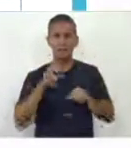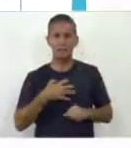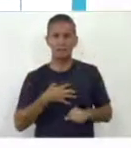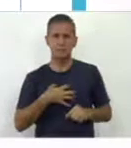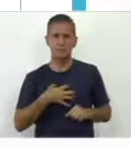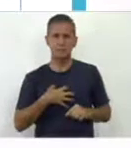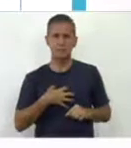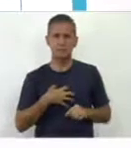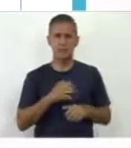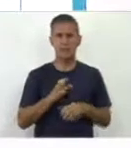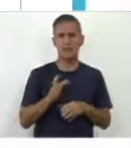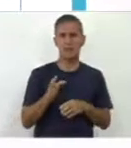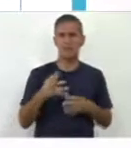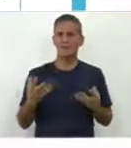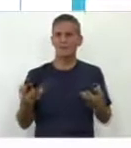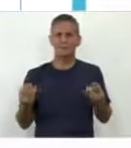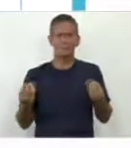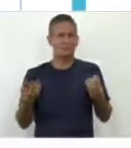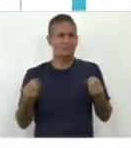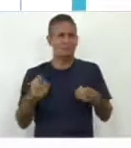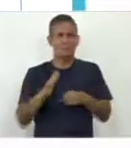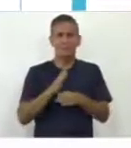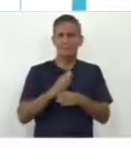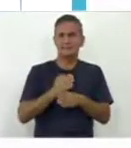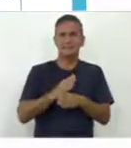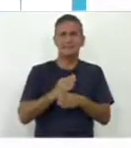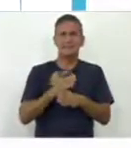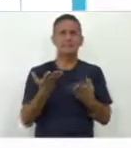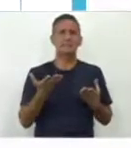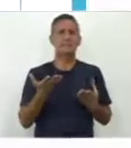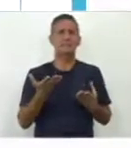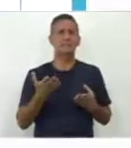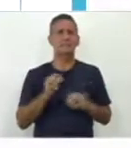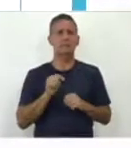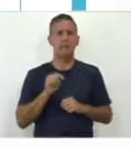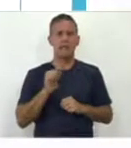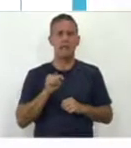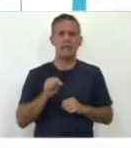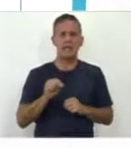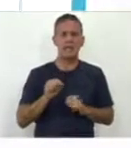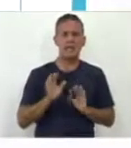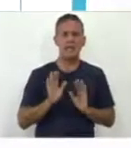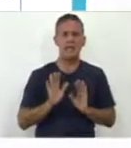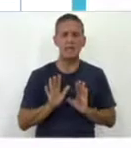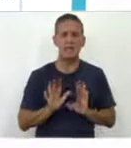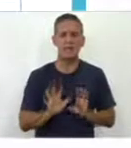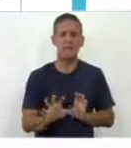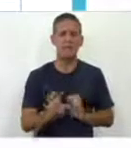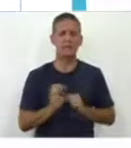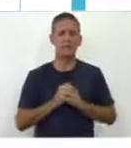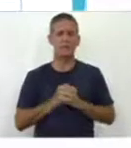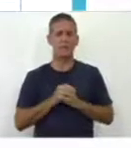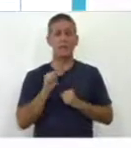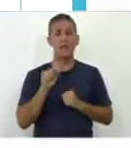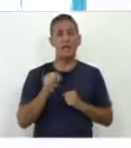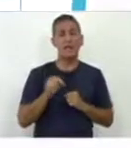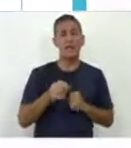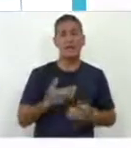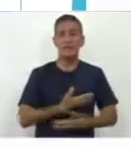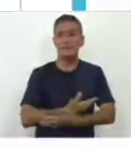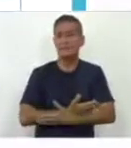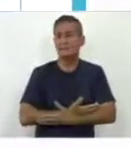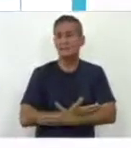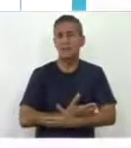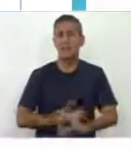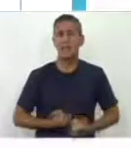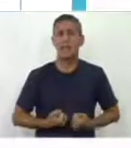significación y una enorme significación en ella misma. Ese bebecito que nace